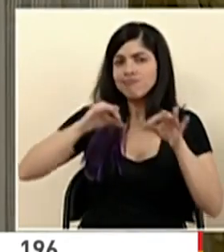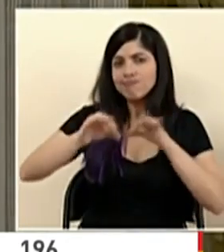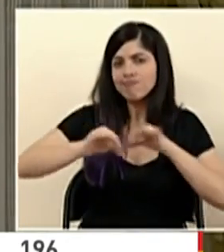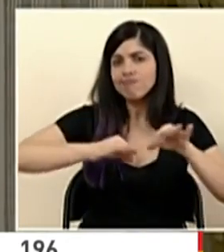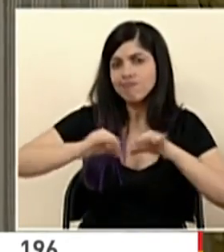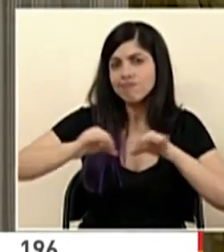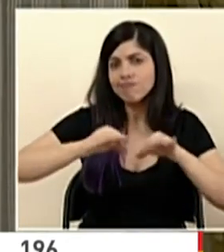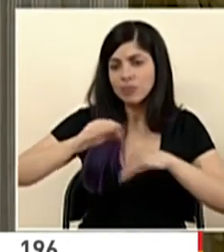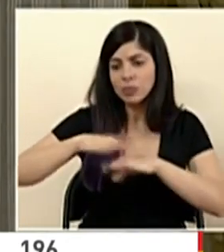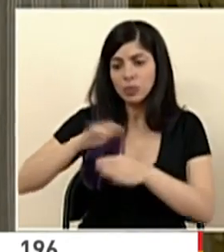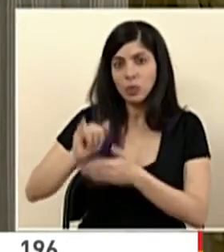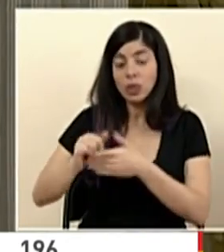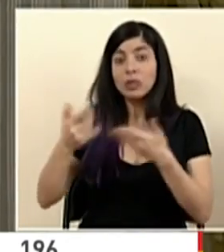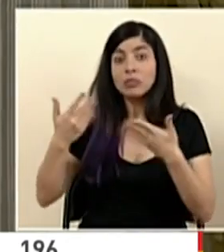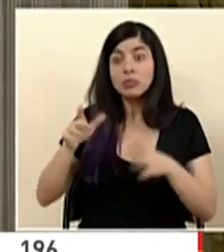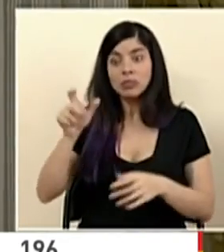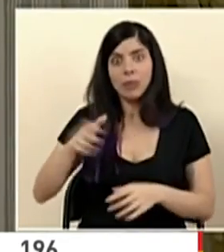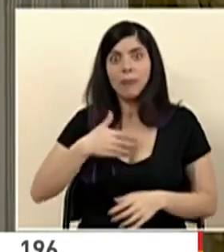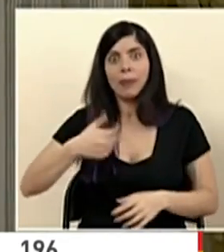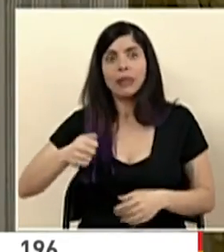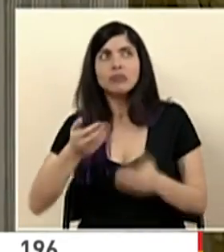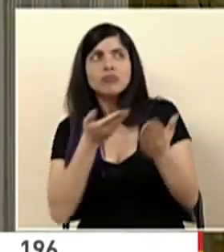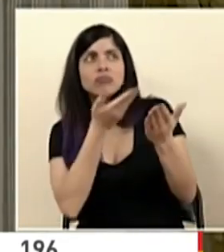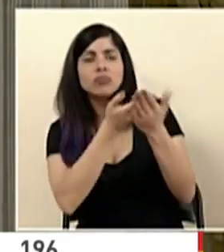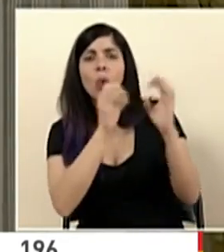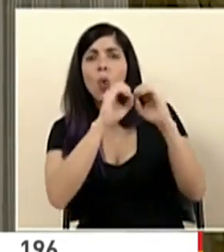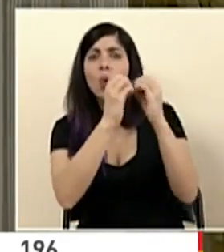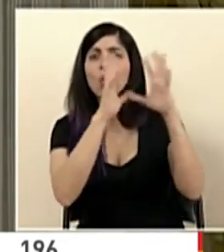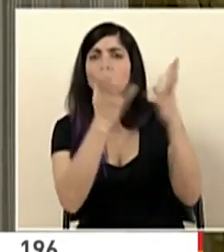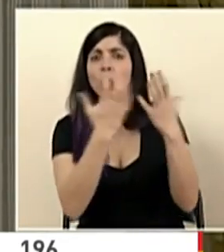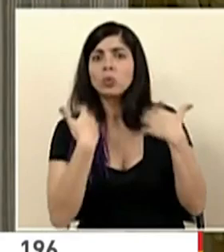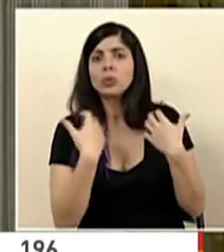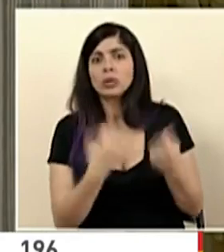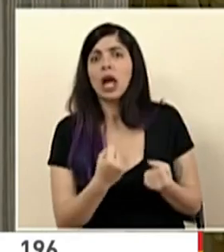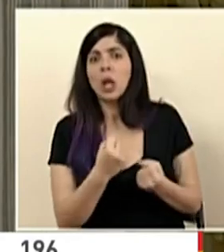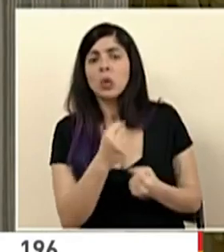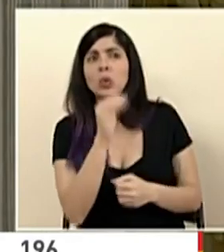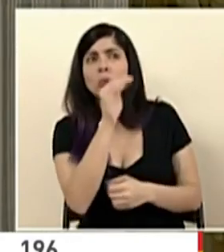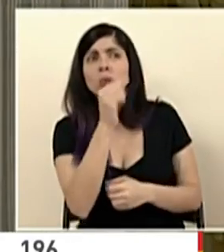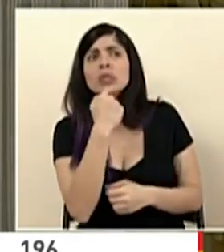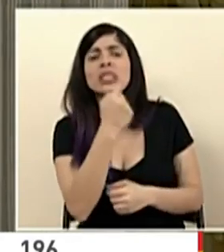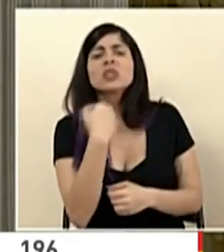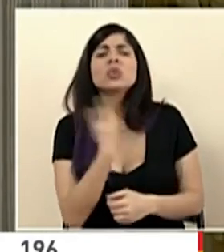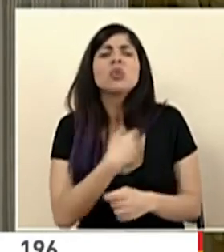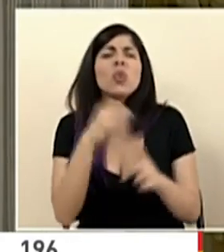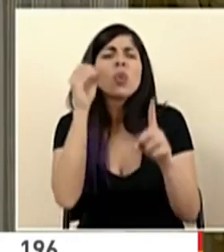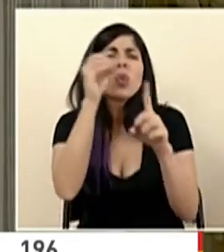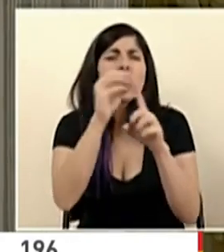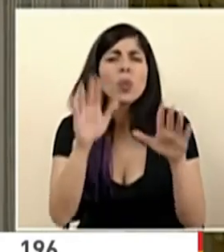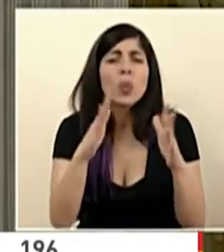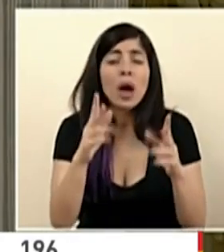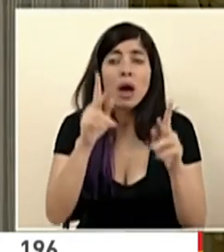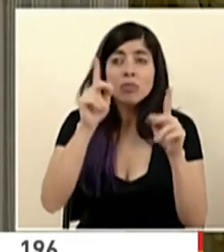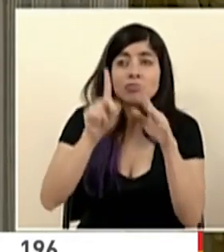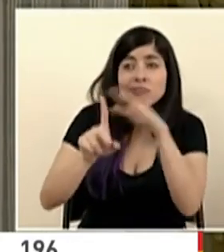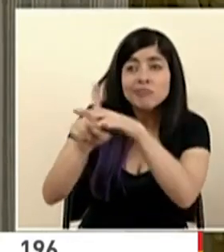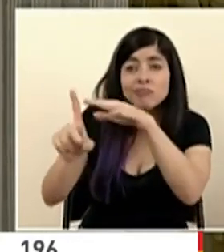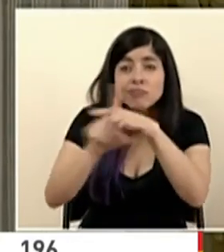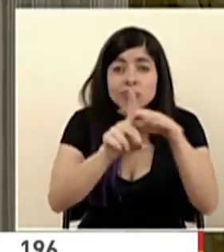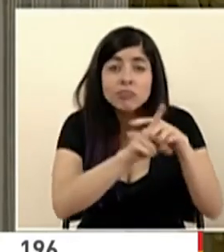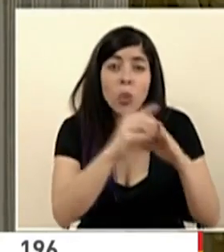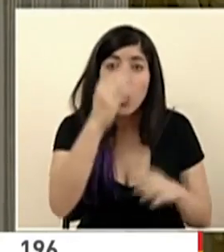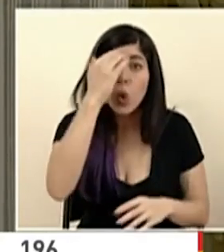de estos y pues hizo una propuesta a la OMS en donde lo que buscamos es que ese conocimiento que se